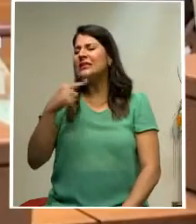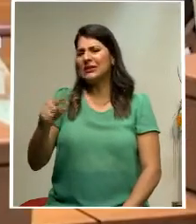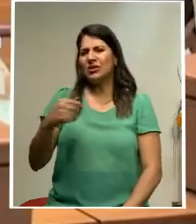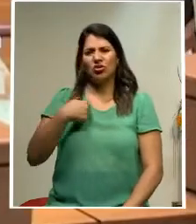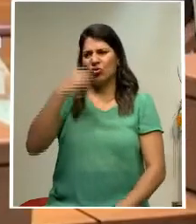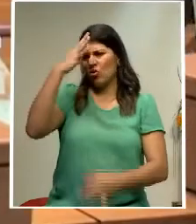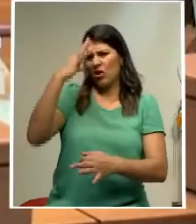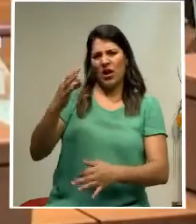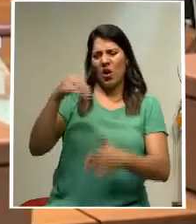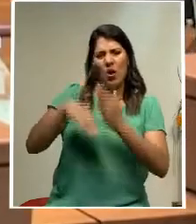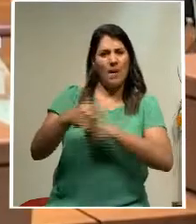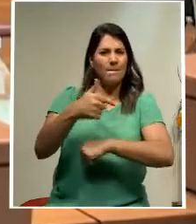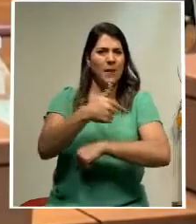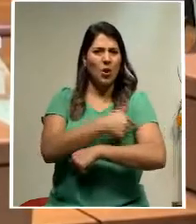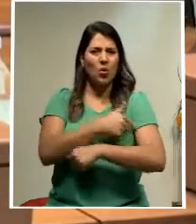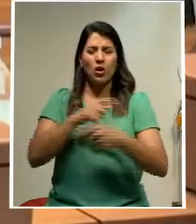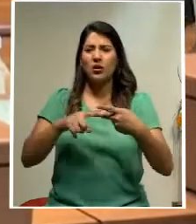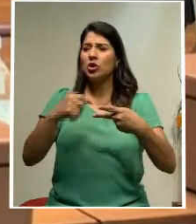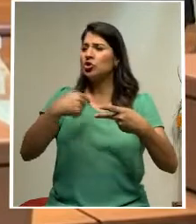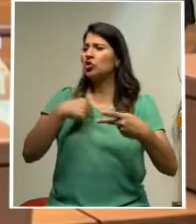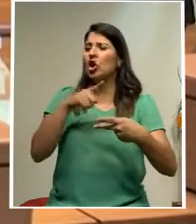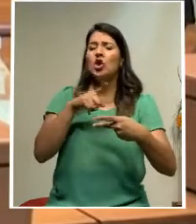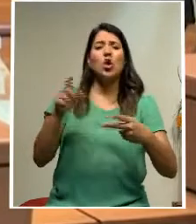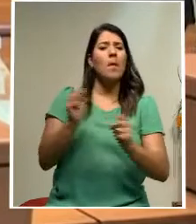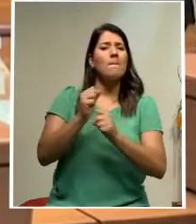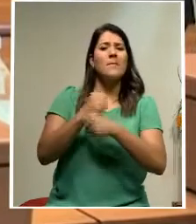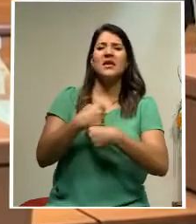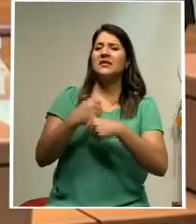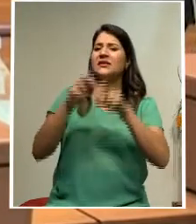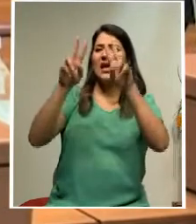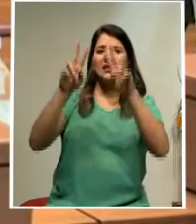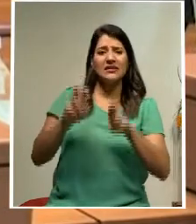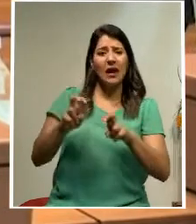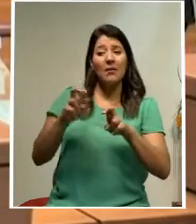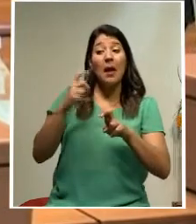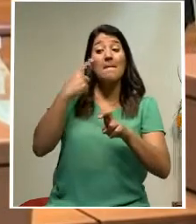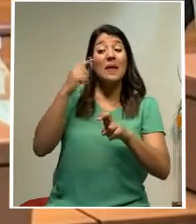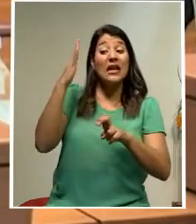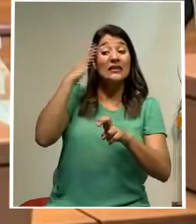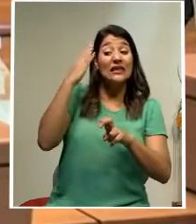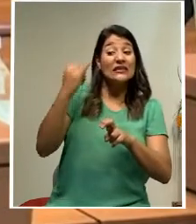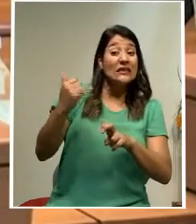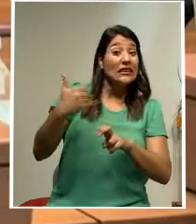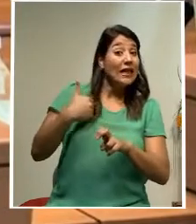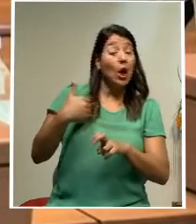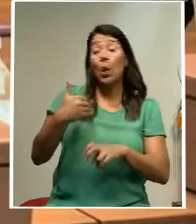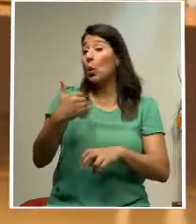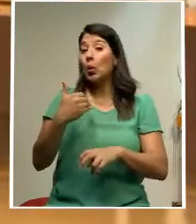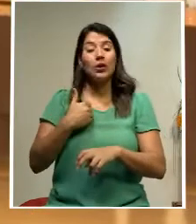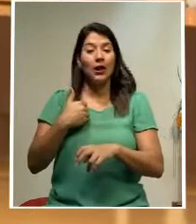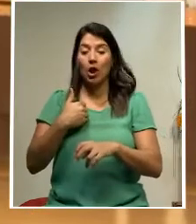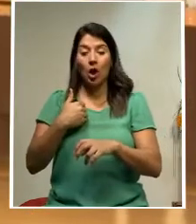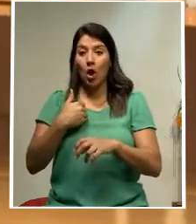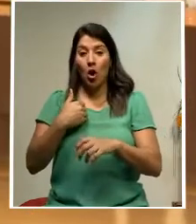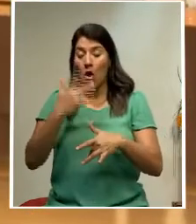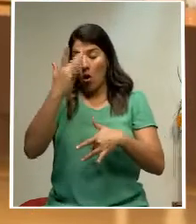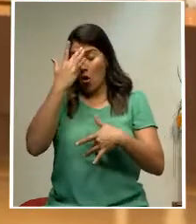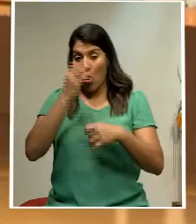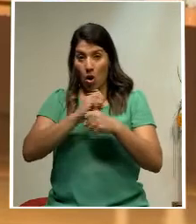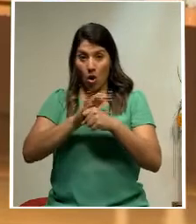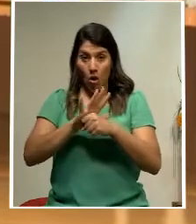hecho la prueba para verificar si es o no portador del virus. Esto porque su esposa dio